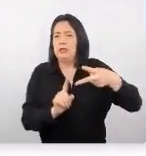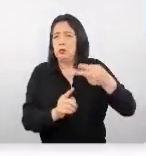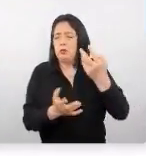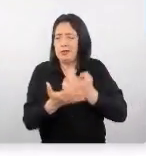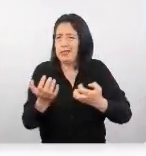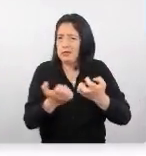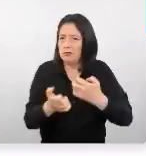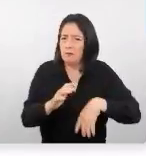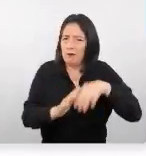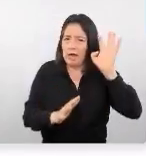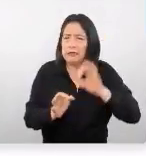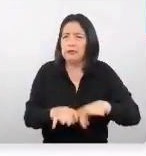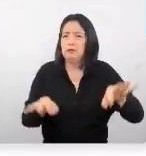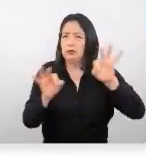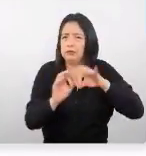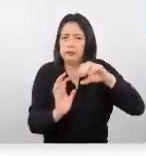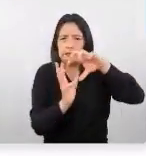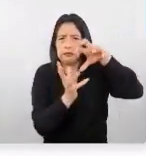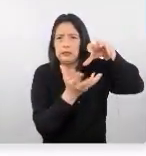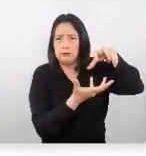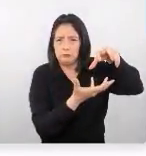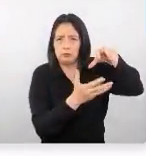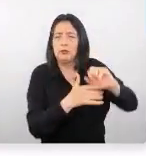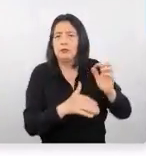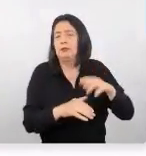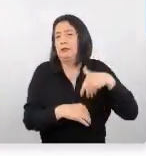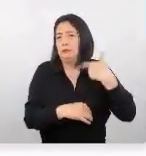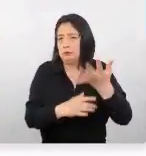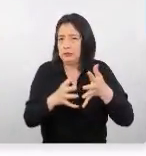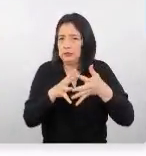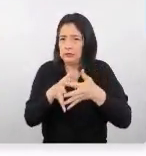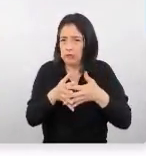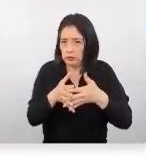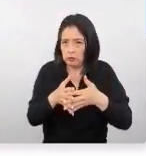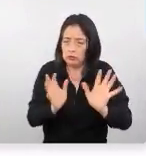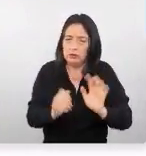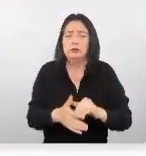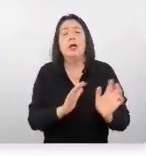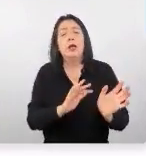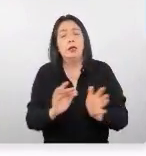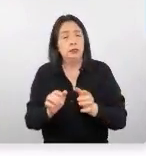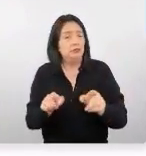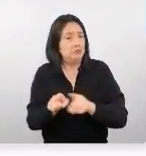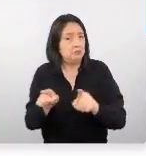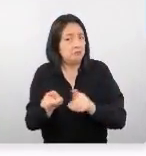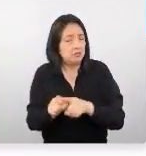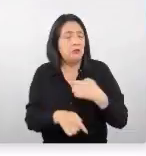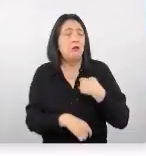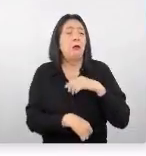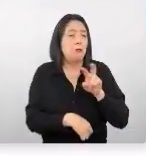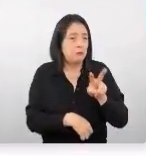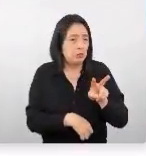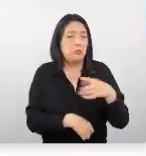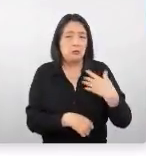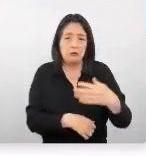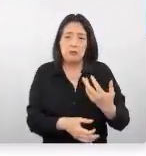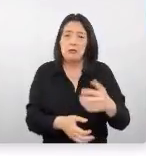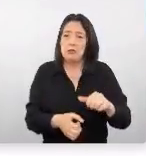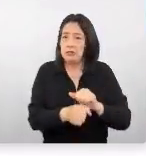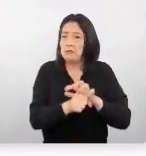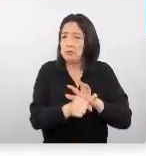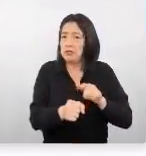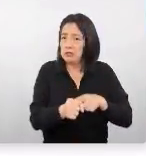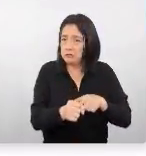más importante a nivel global después de Estados Unidos. E incluso estamos viendo que en tiempos de la pandemia